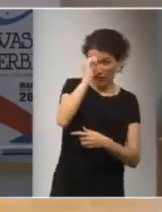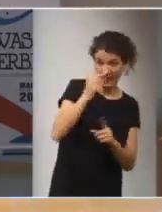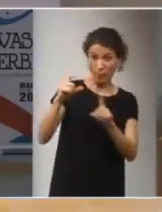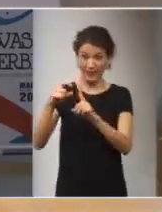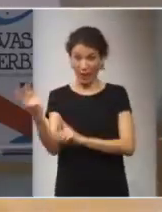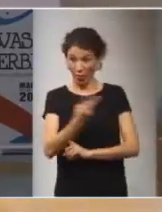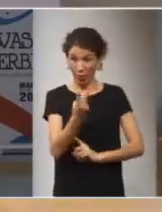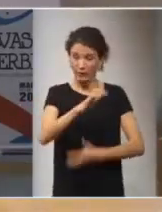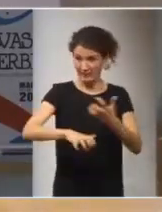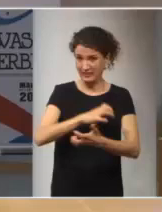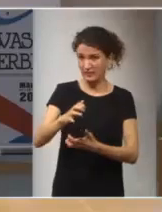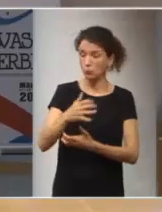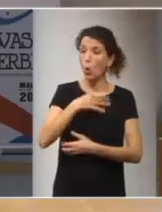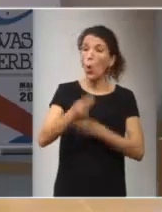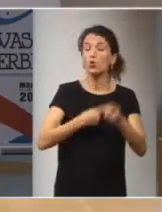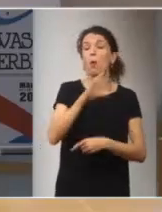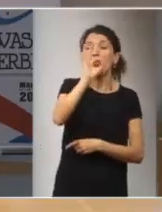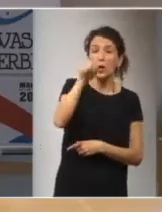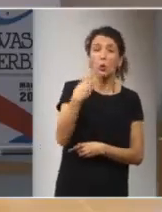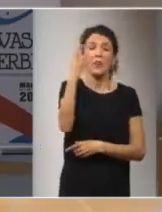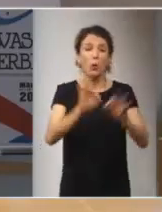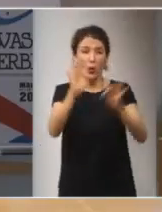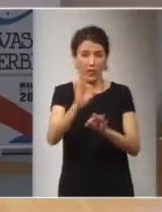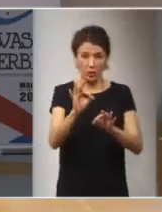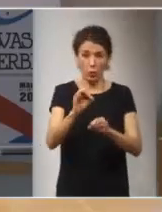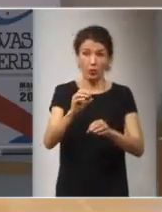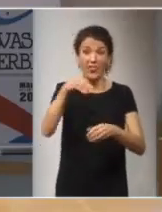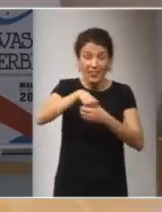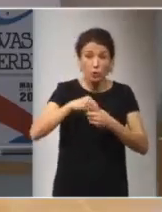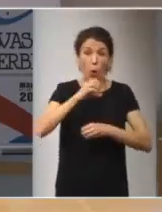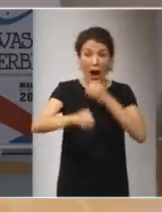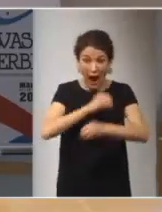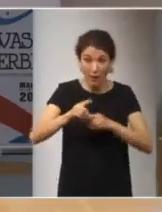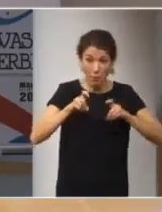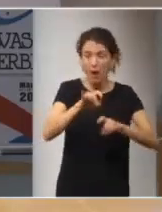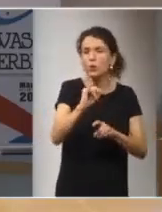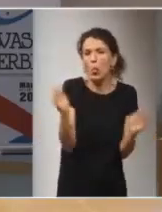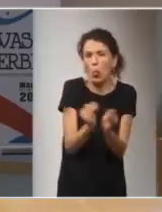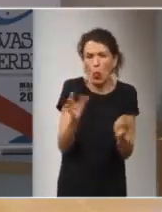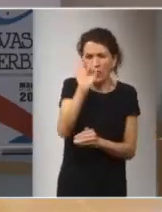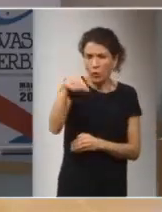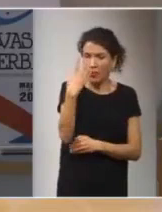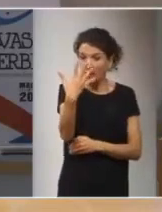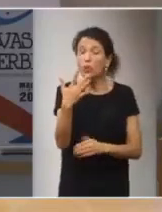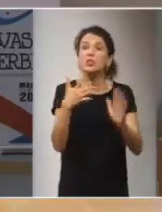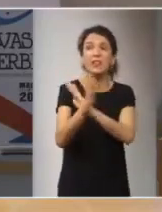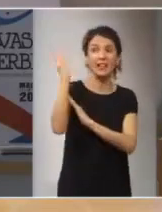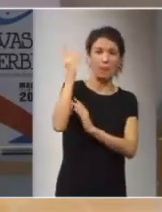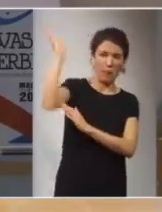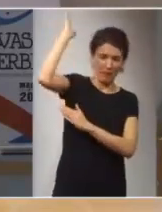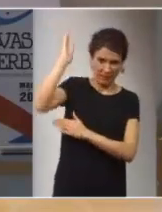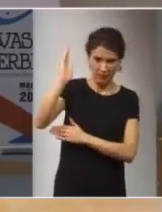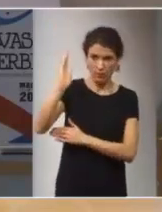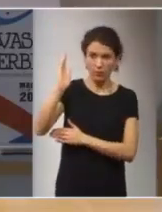según la escala estaremos usando el 0.5% del arsenal nuclear que hay afectaría el clima de tal forma que